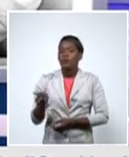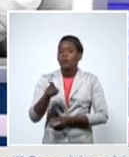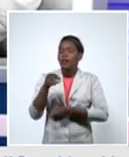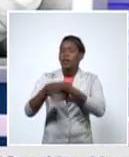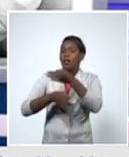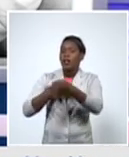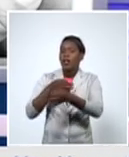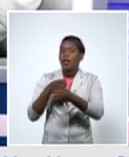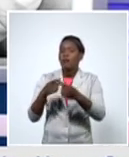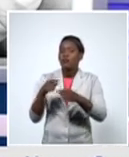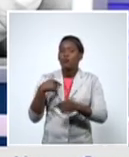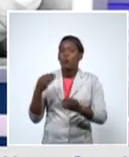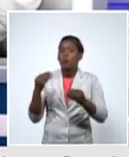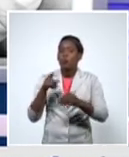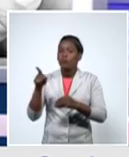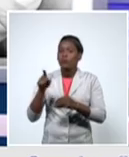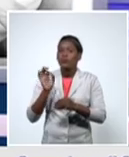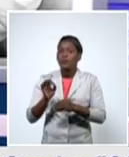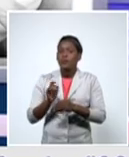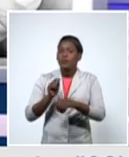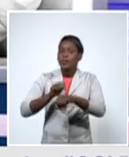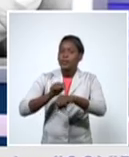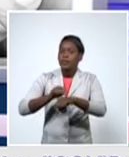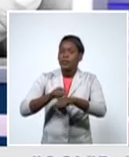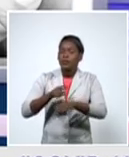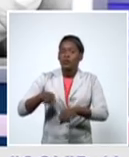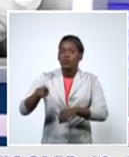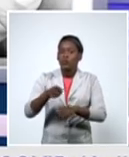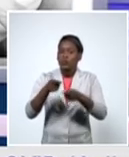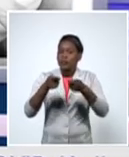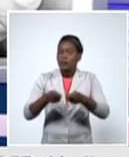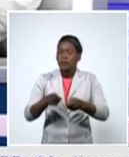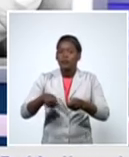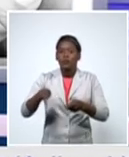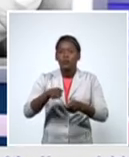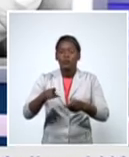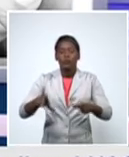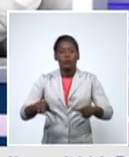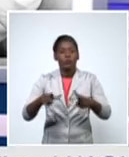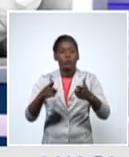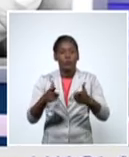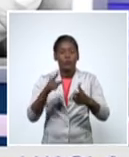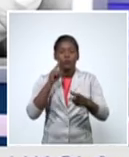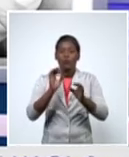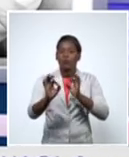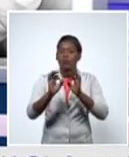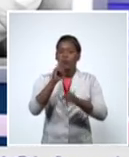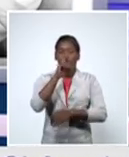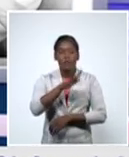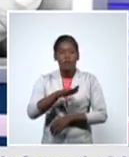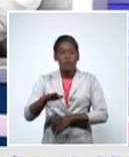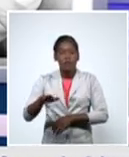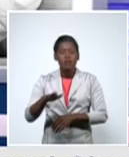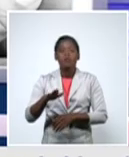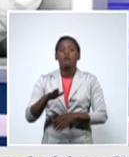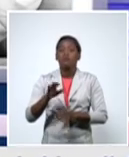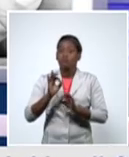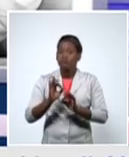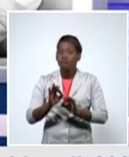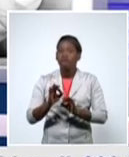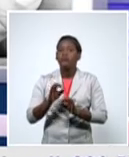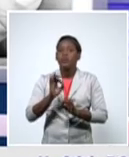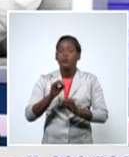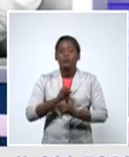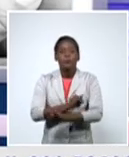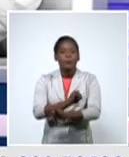insistido en estas conferencias de prensa además de mantener las medidas higiénico-sanitarias toda la información que se ha venido dando a